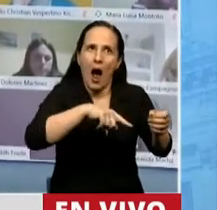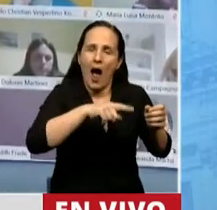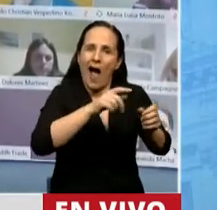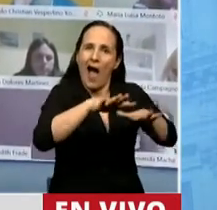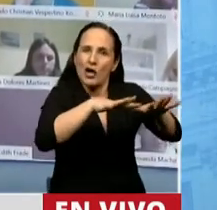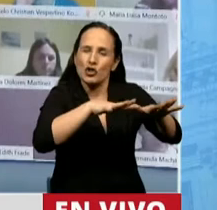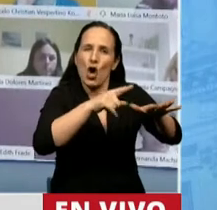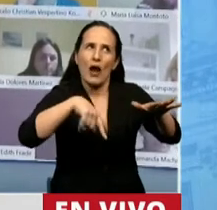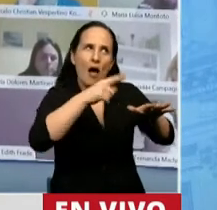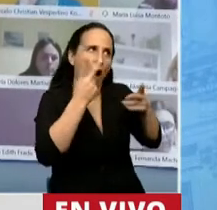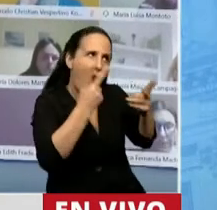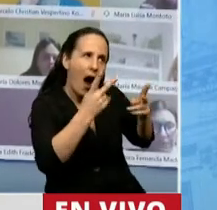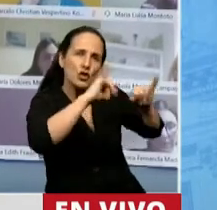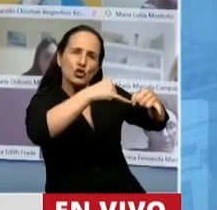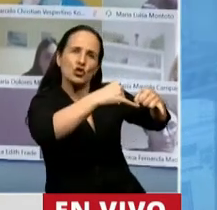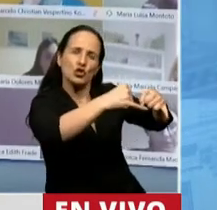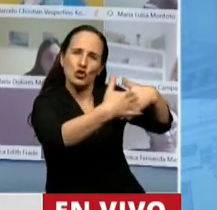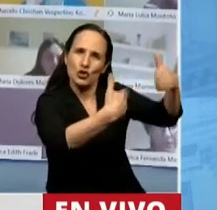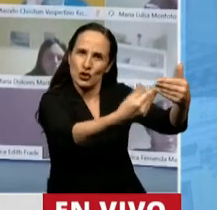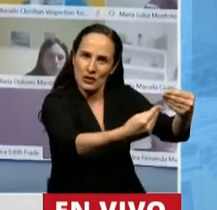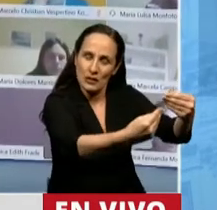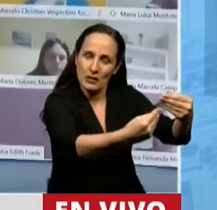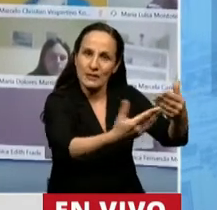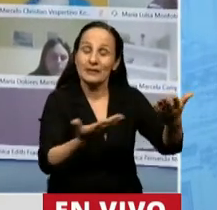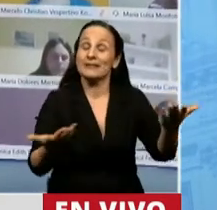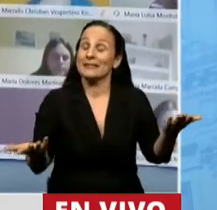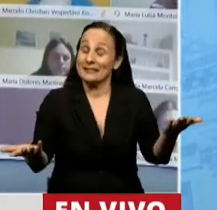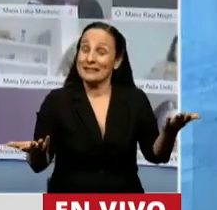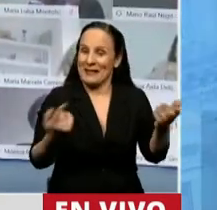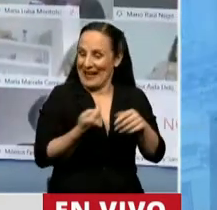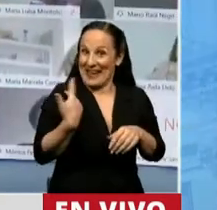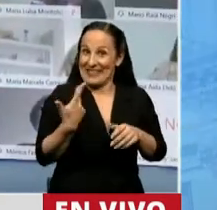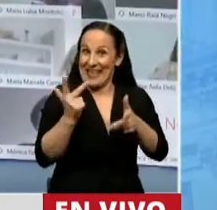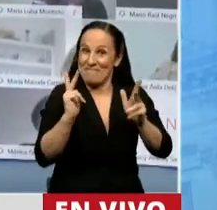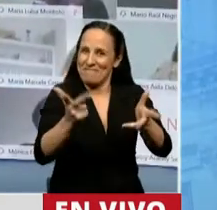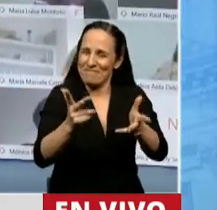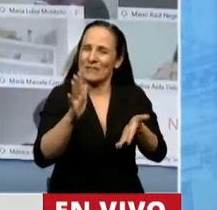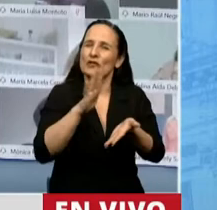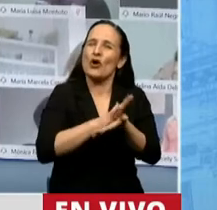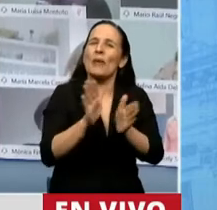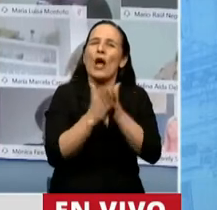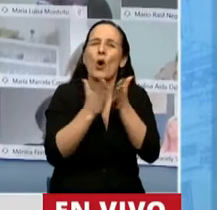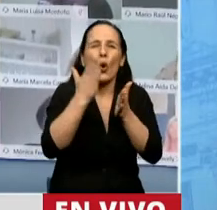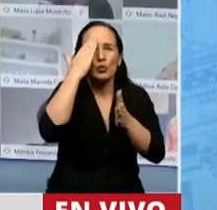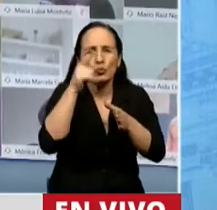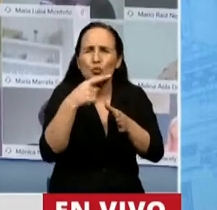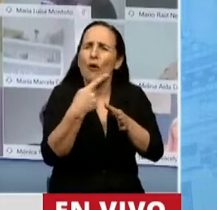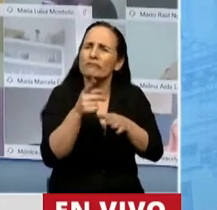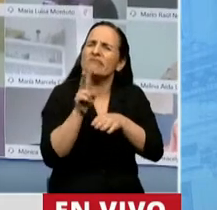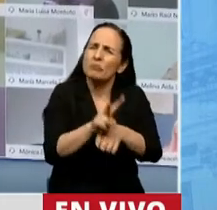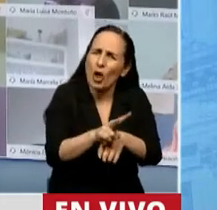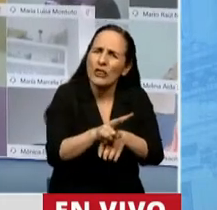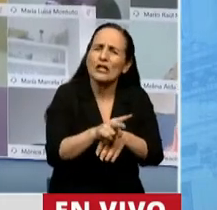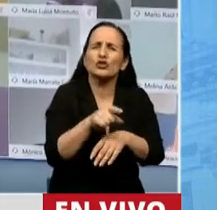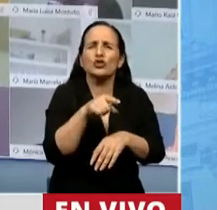económicas que llevan adelante. Y esta relación que yo daba recién en los aspectos constitucionales de la protección, o mejor